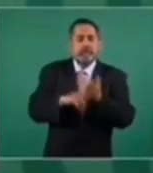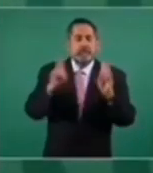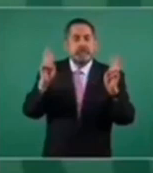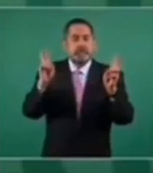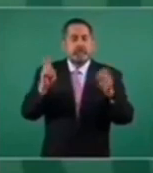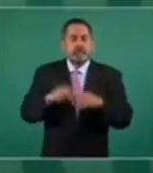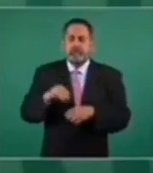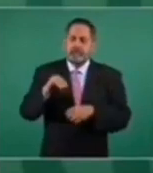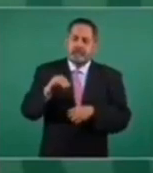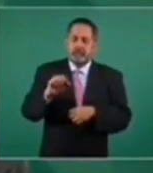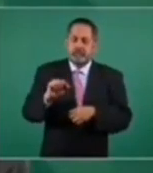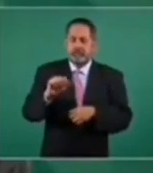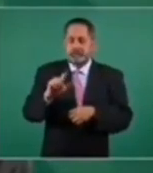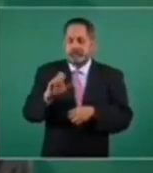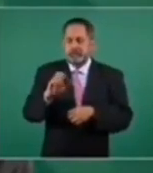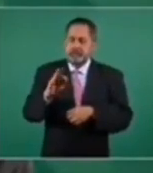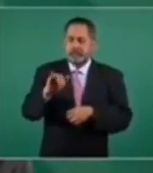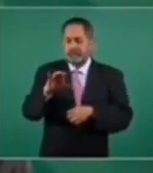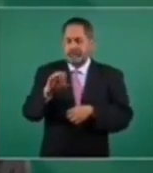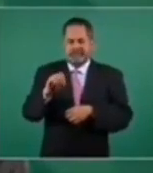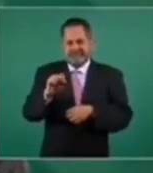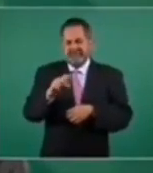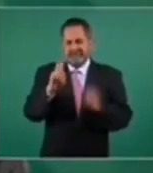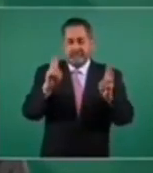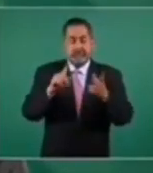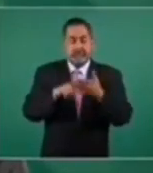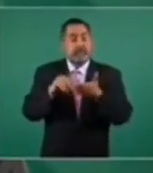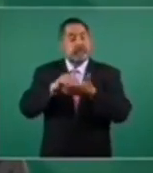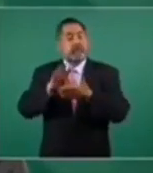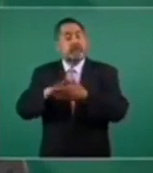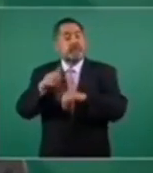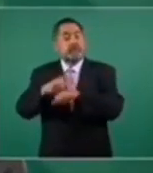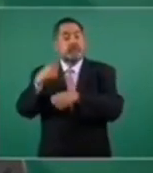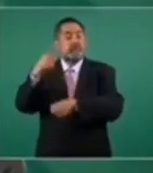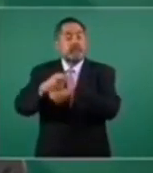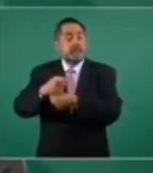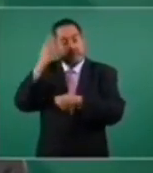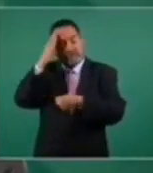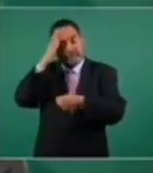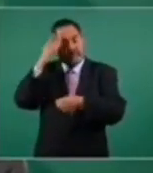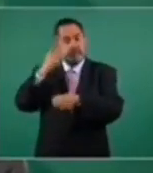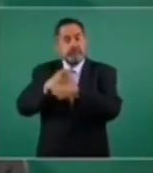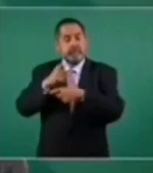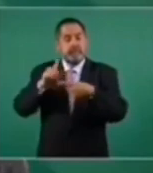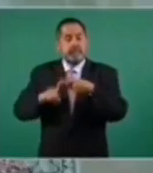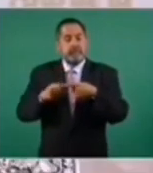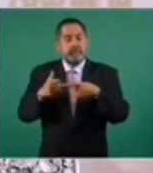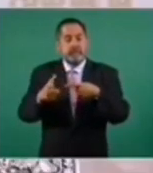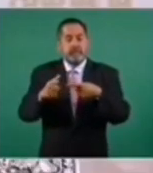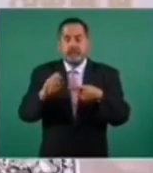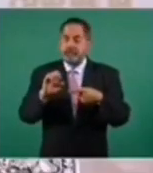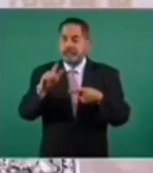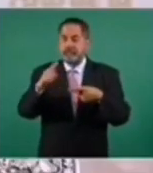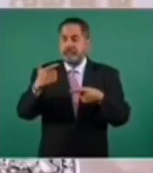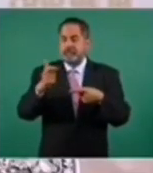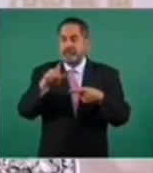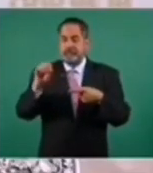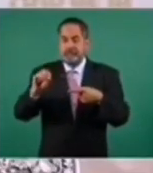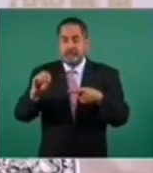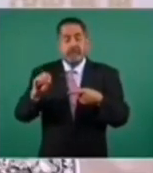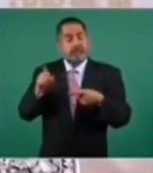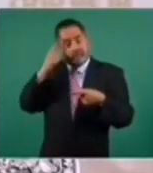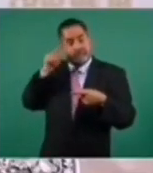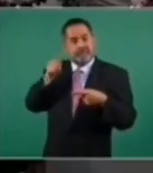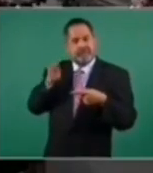llamada Los Maléficos, por cierto, y en esa estaba el número uno con el apodo del gallo, era el